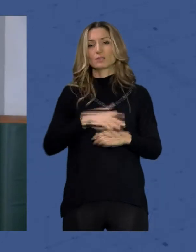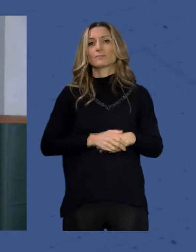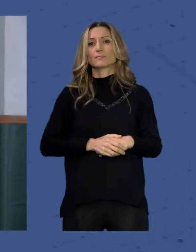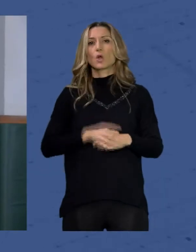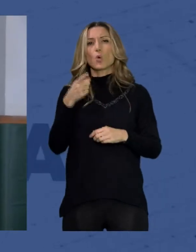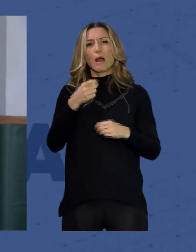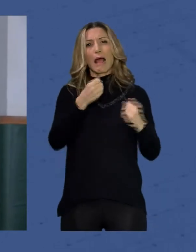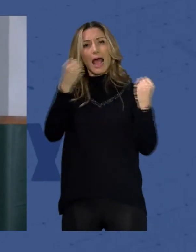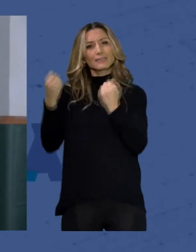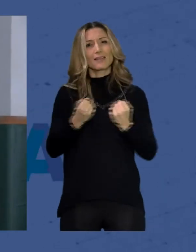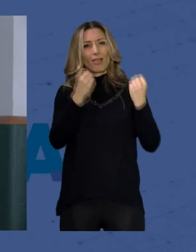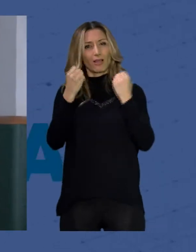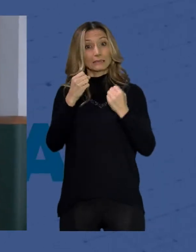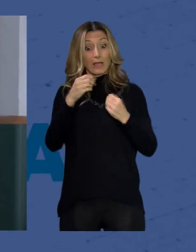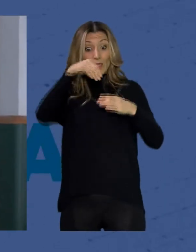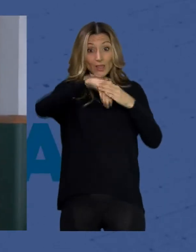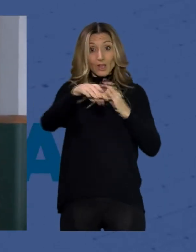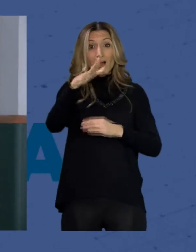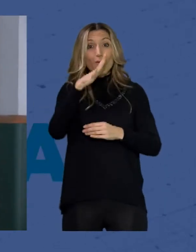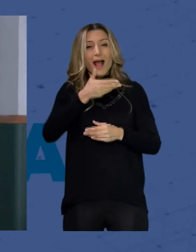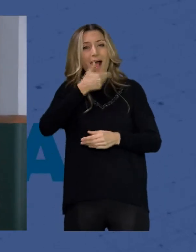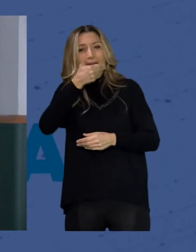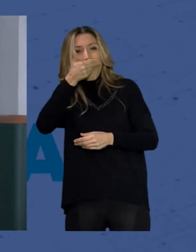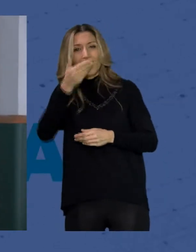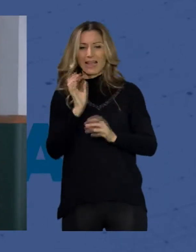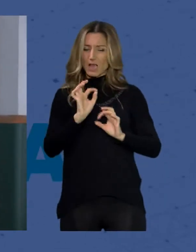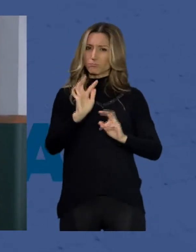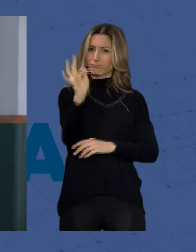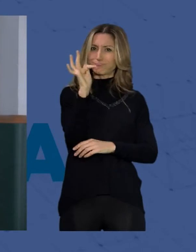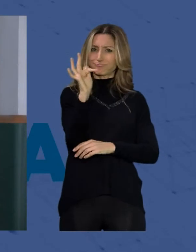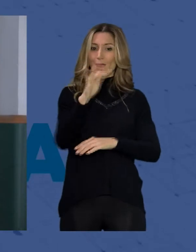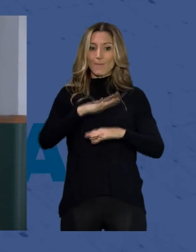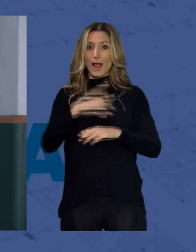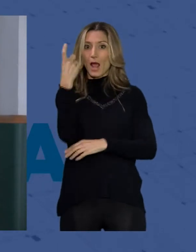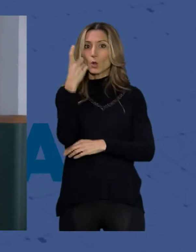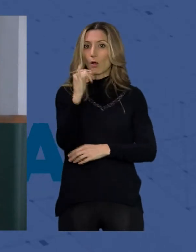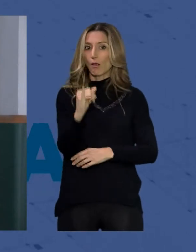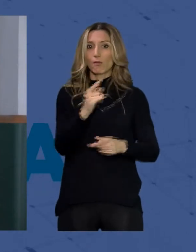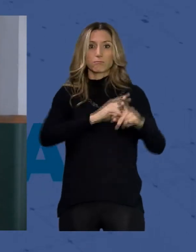que al desarrollarse en el agua y con agua caliente le viene muy bien a alumnado que tiene